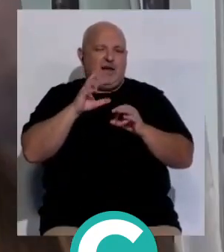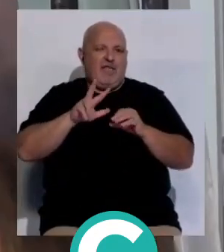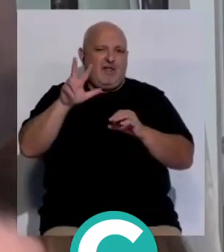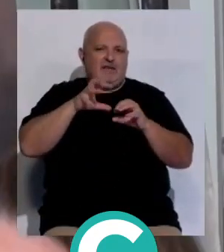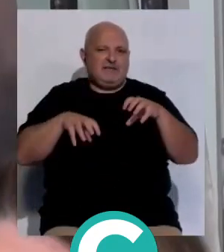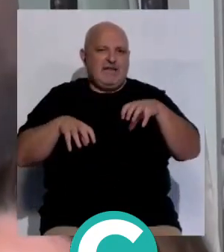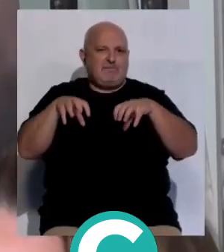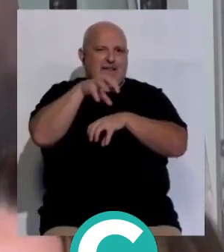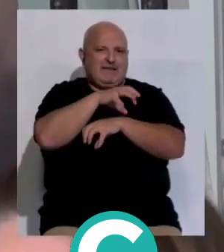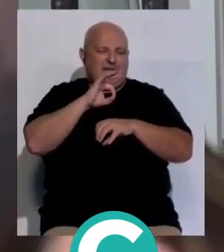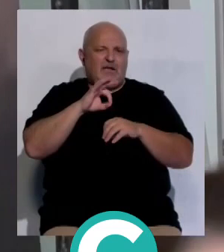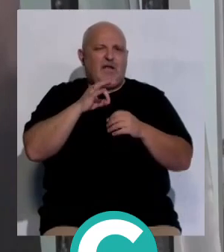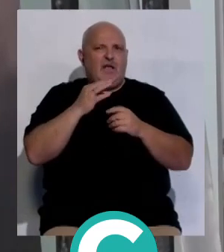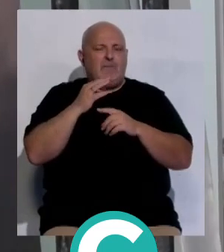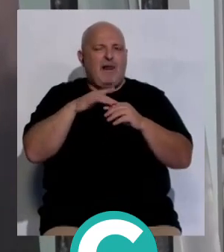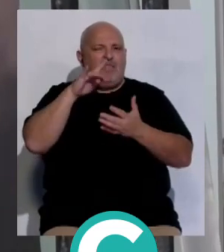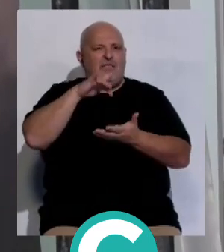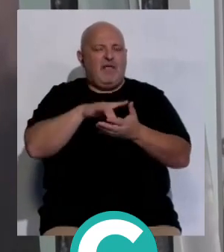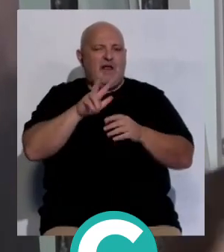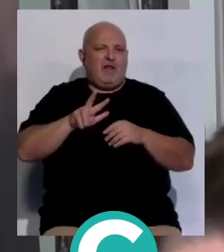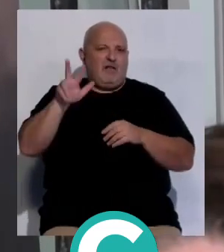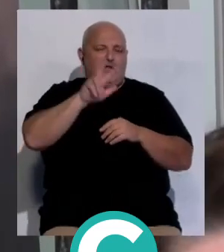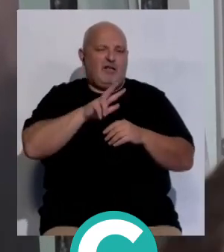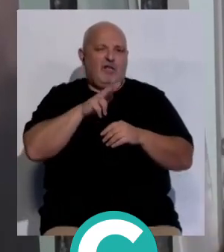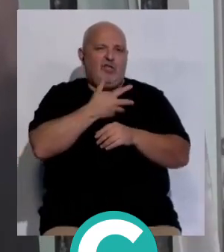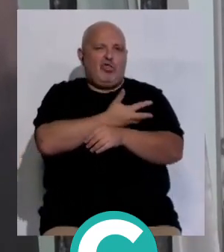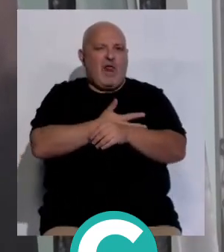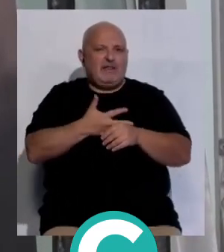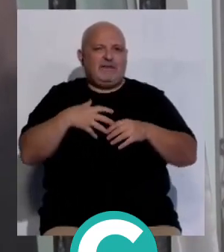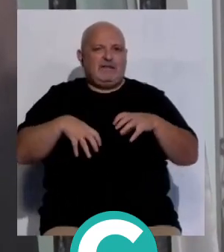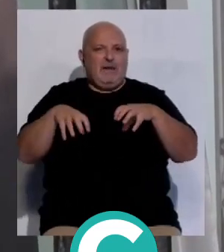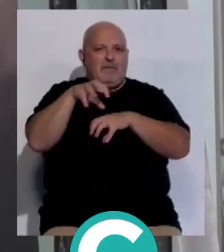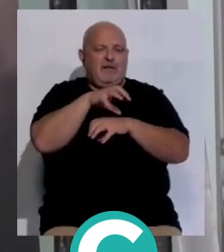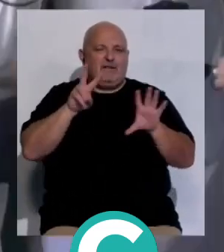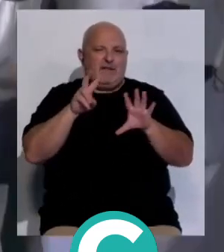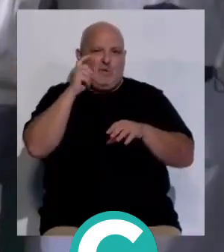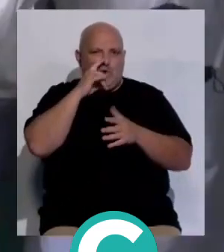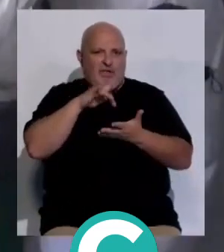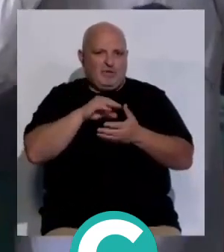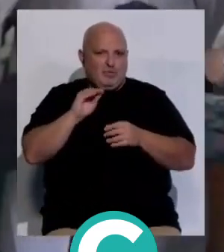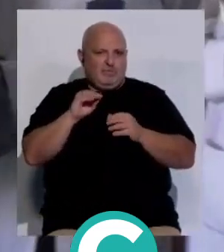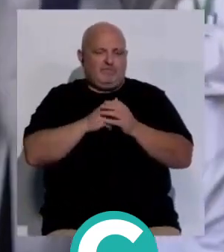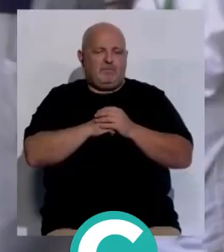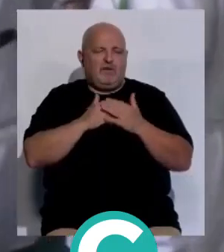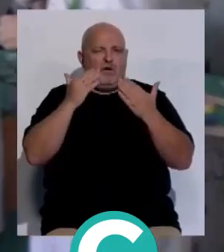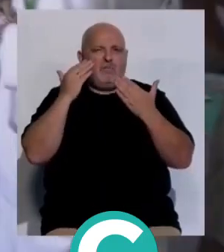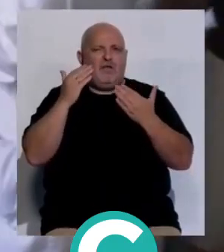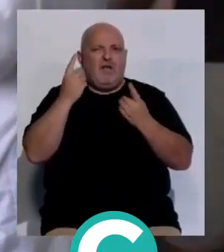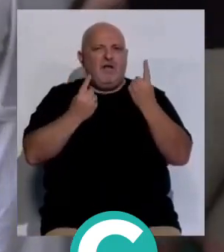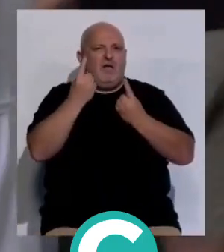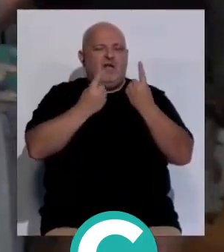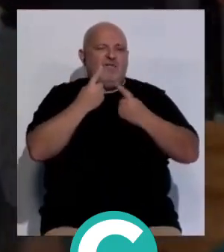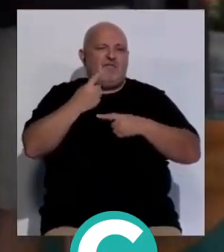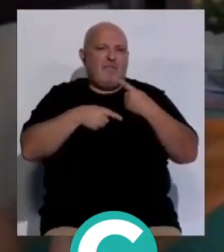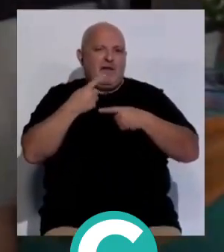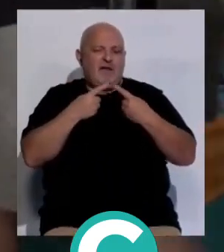Trasplantes ha escogido este año para conmemorar el Día Nacional del Donante que se celebra este 7 de junio. El objetivo es homenajear a donantes y